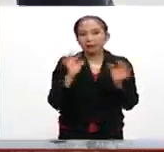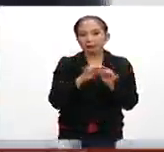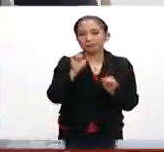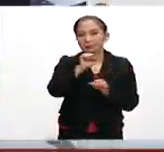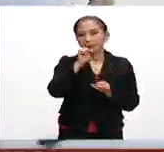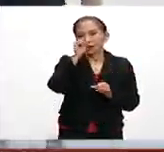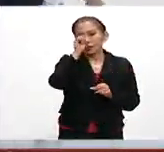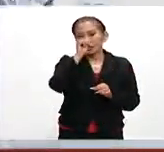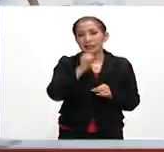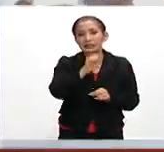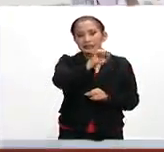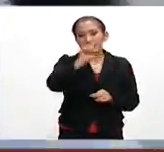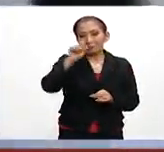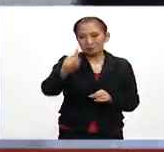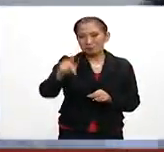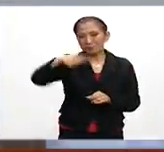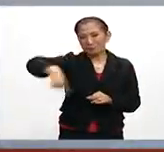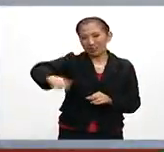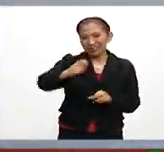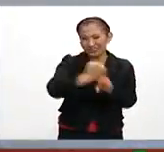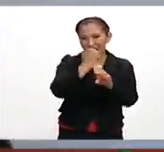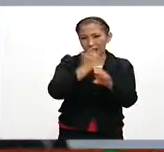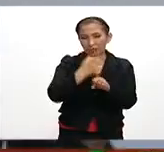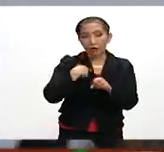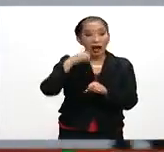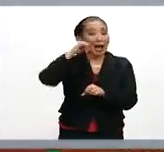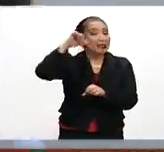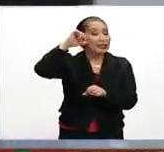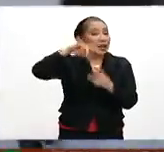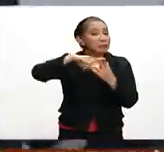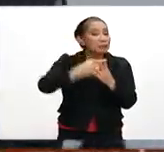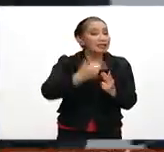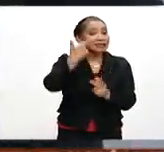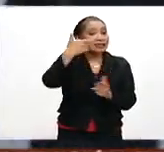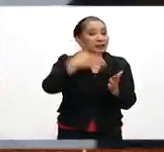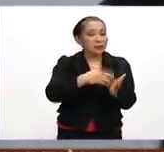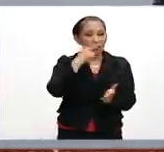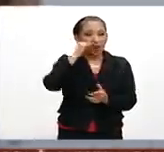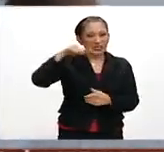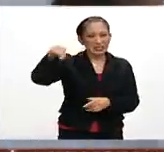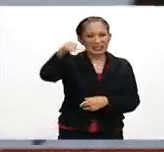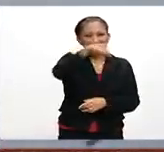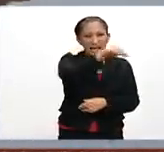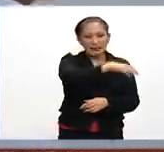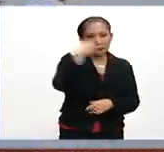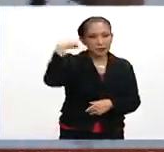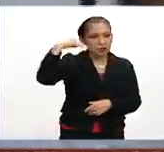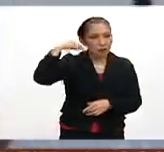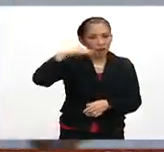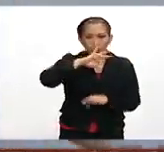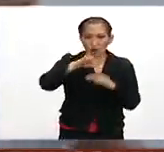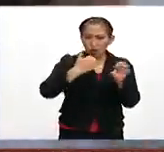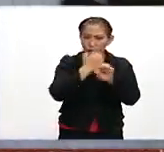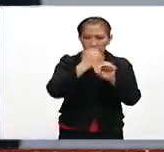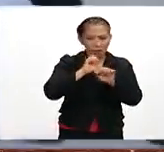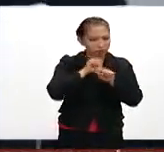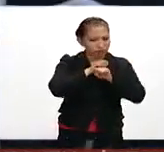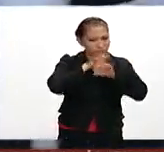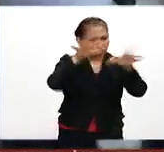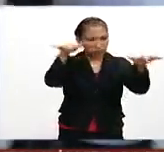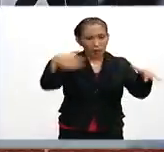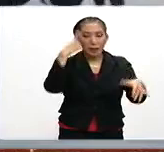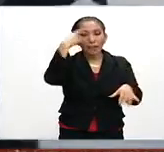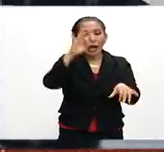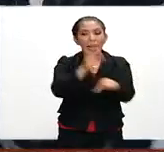la Secretaría de Seguridad Pública en el Estado desplegó desde ayer a más de 7 mil elementos de la policía Michoacán en todo el Estado para